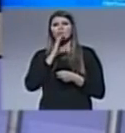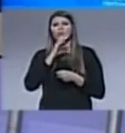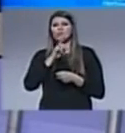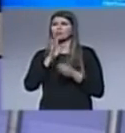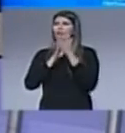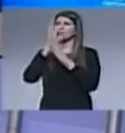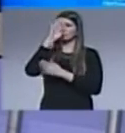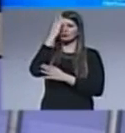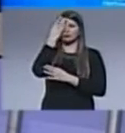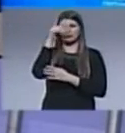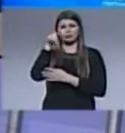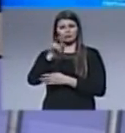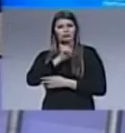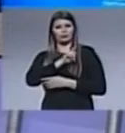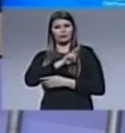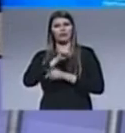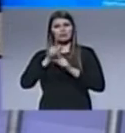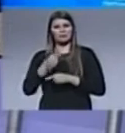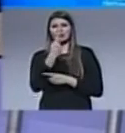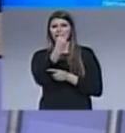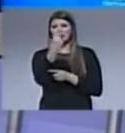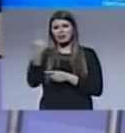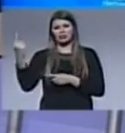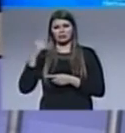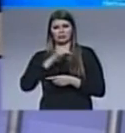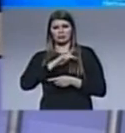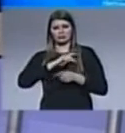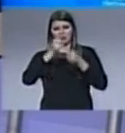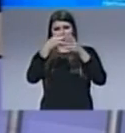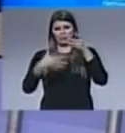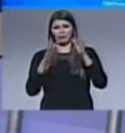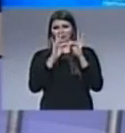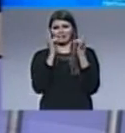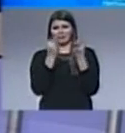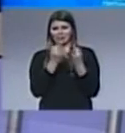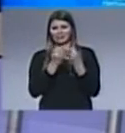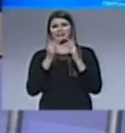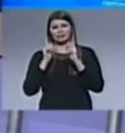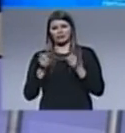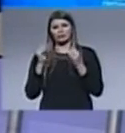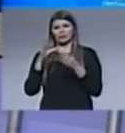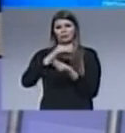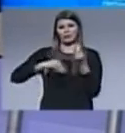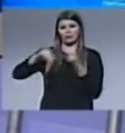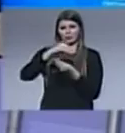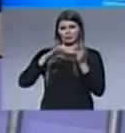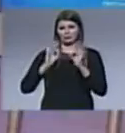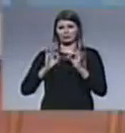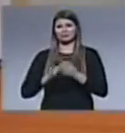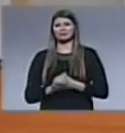en su vida y sigue obrando en su vida y en la vida de cada uno de los integrantes de su familia y a través de ellos también en toda la congregación.